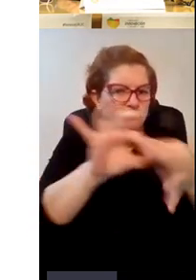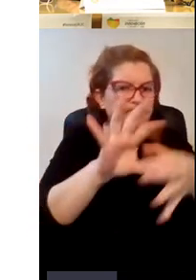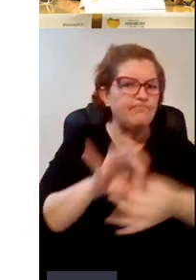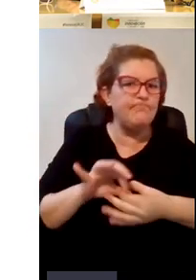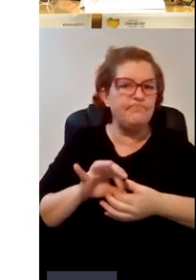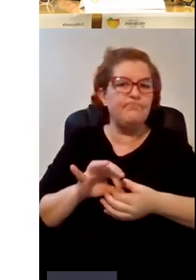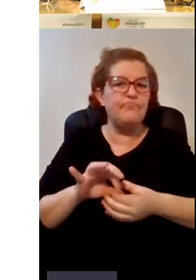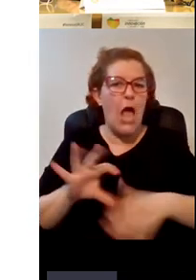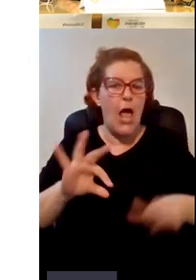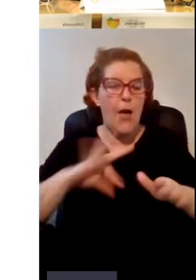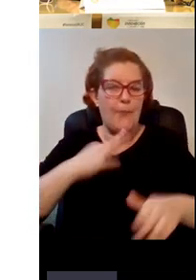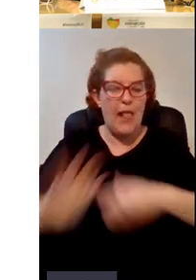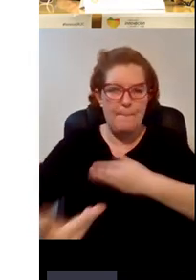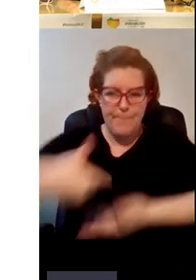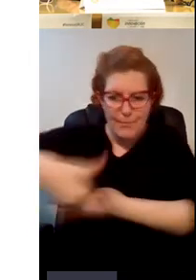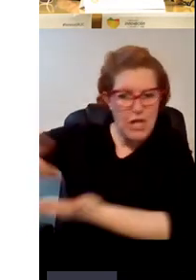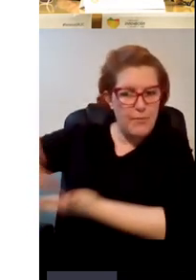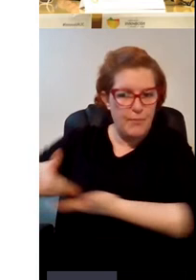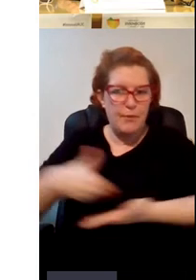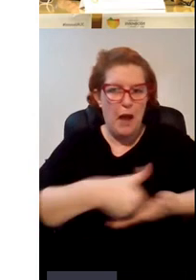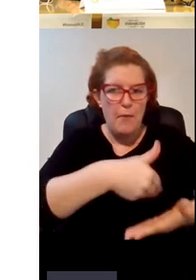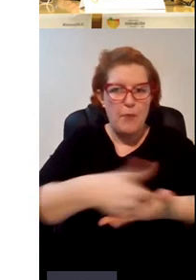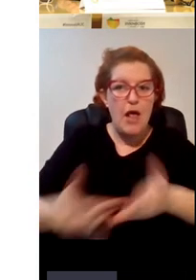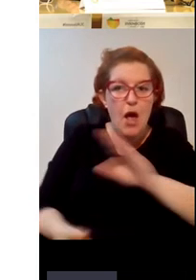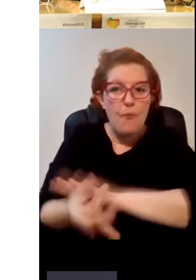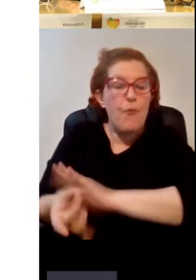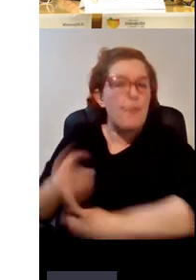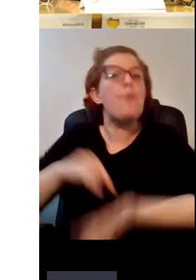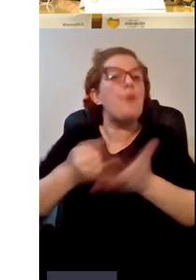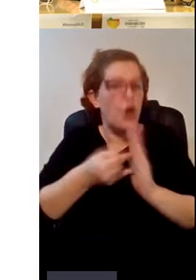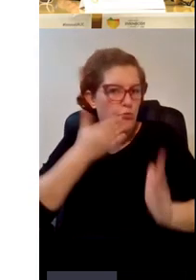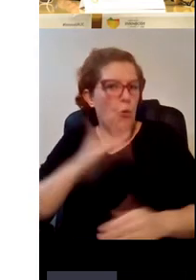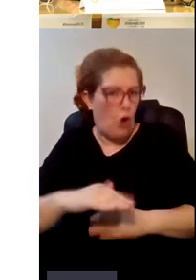podría hacer lo otro y ahí han salido proyectos muy chulos